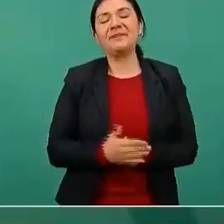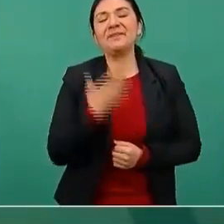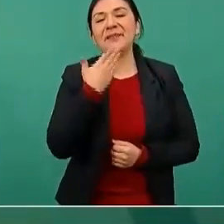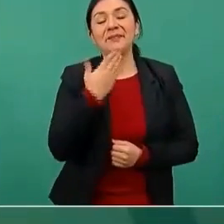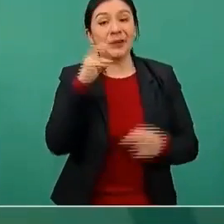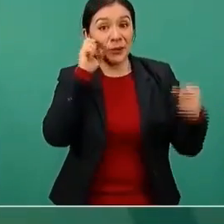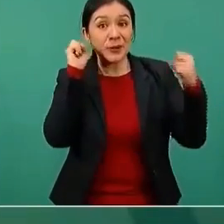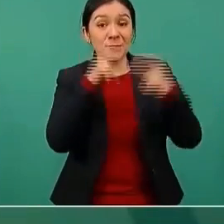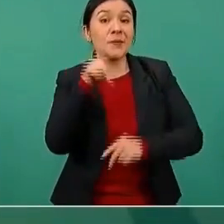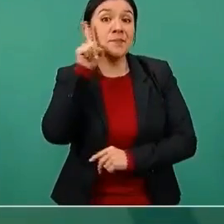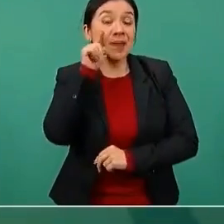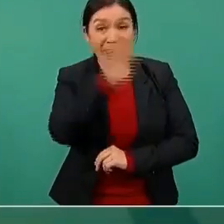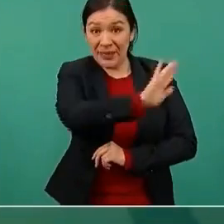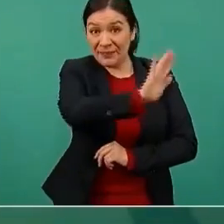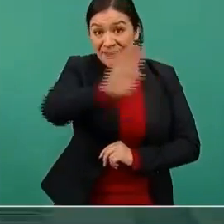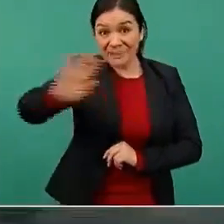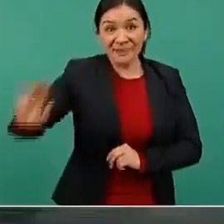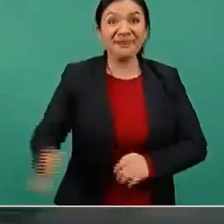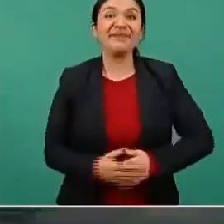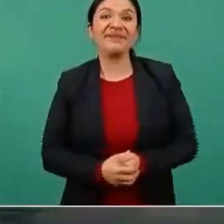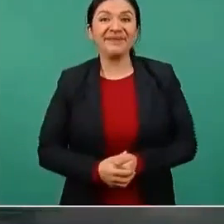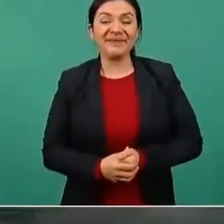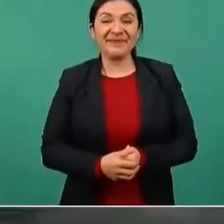nos vemos mañana. Adiós, adiós.